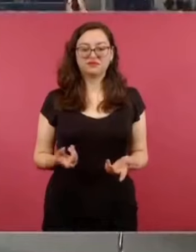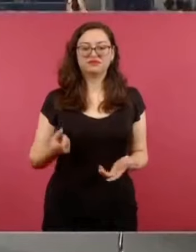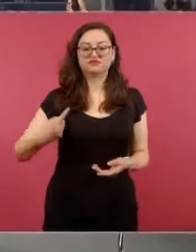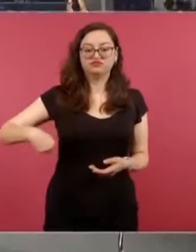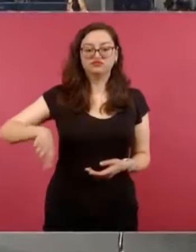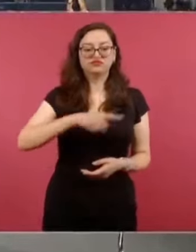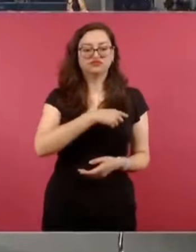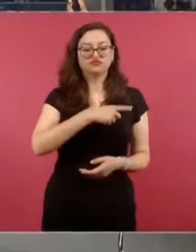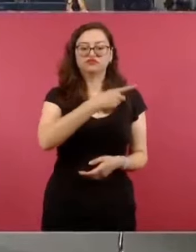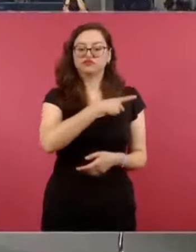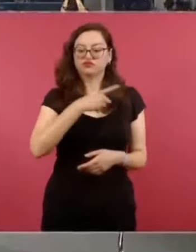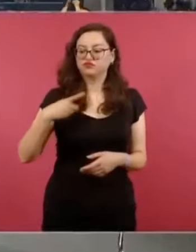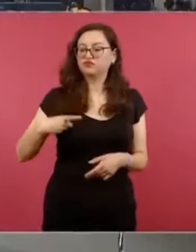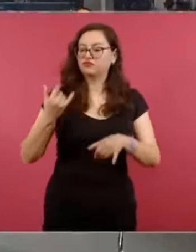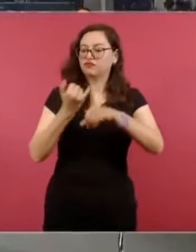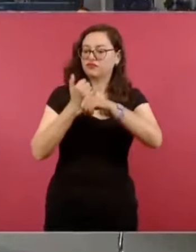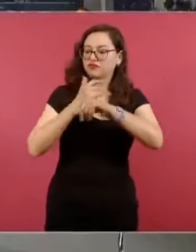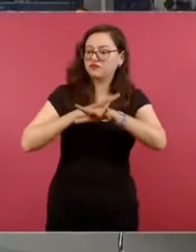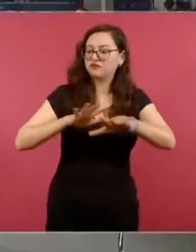mejor.